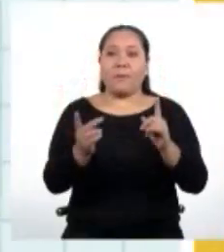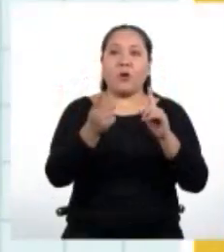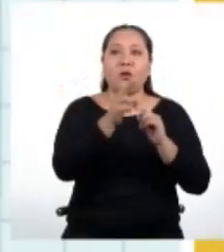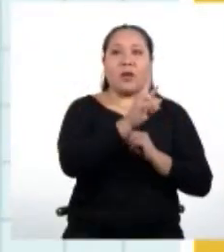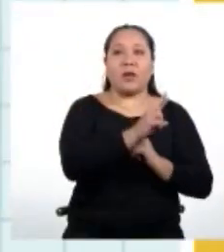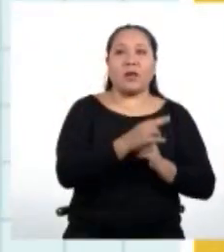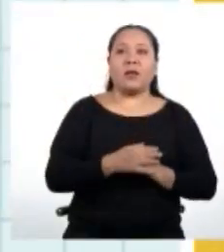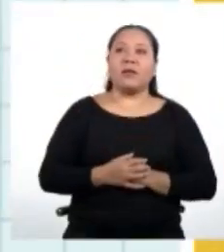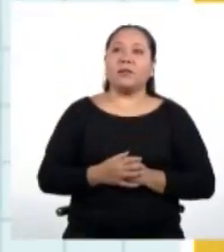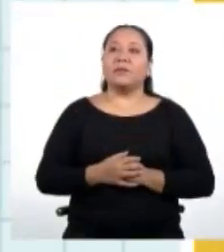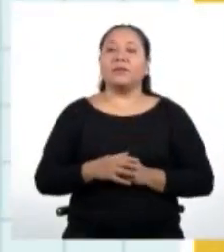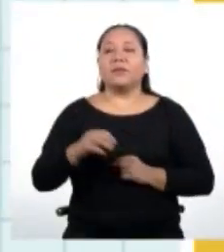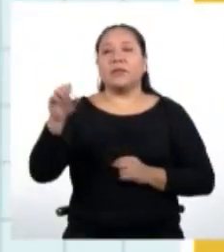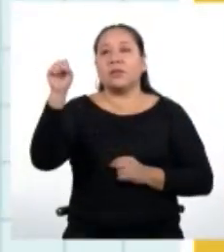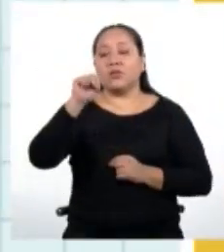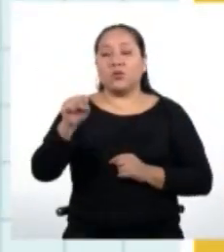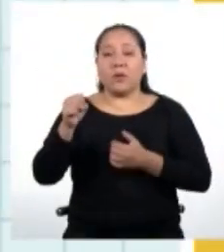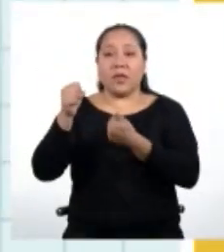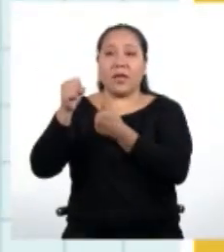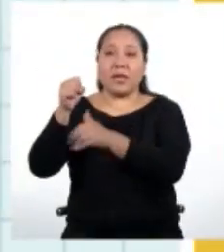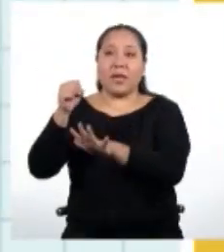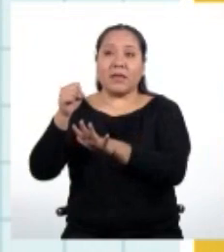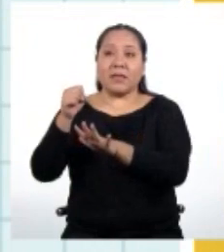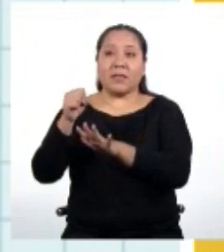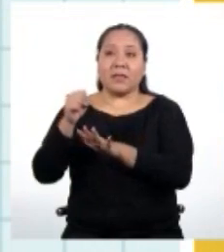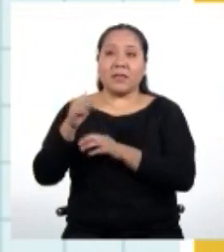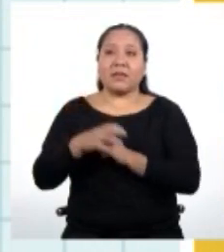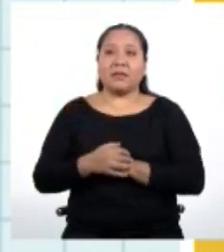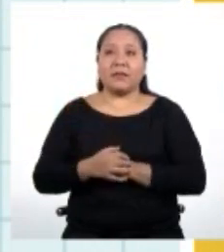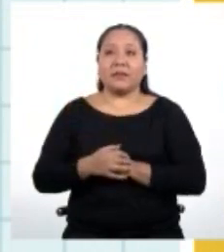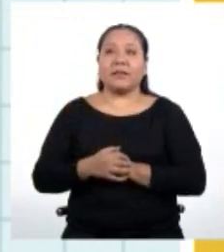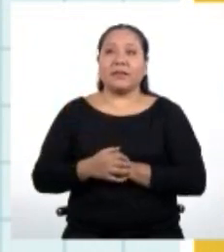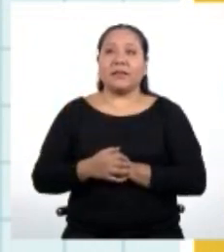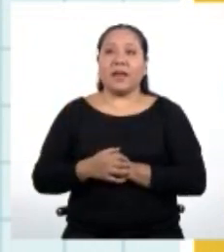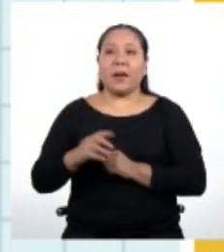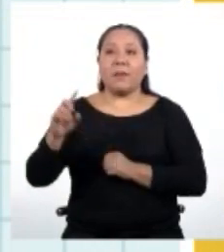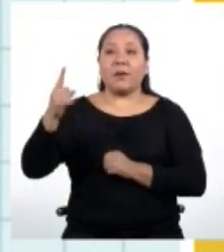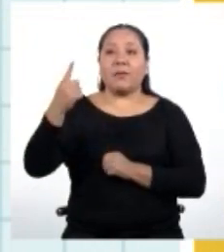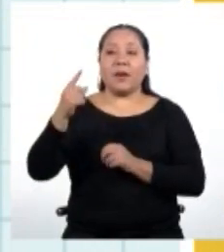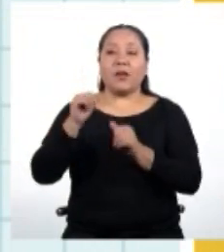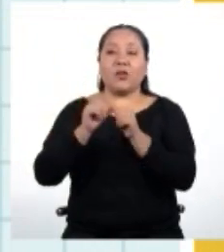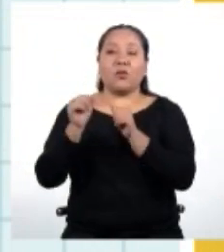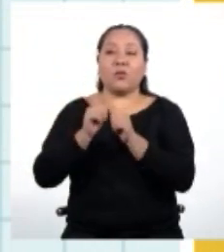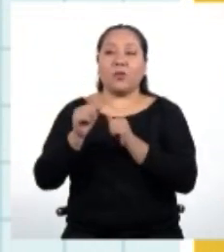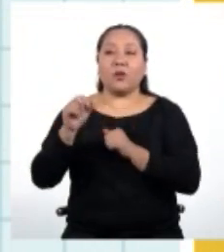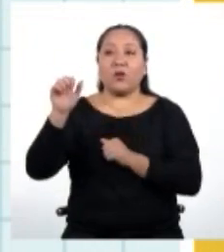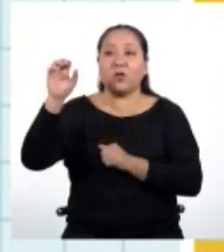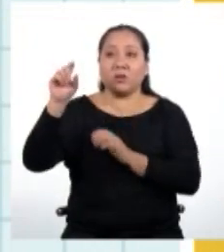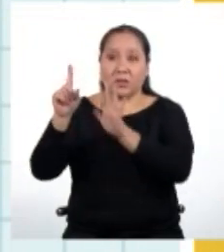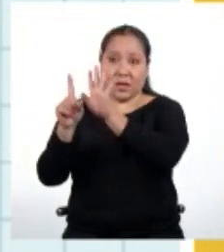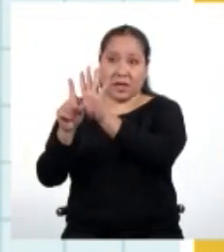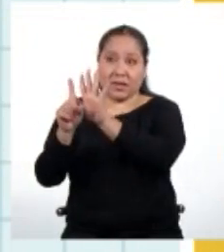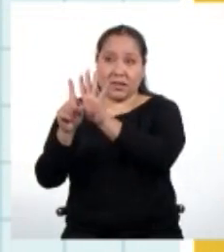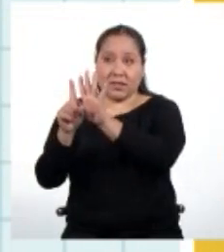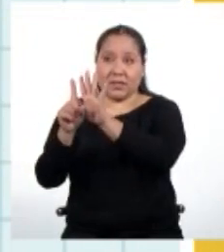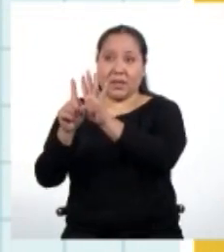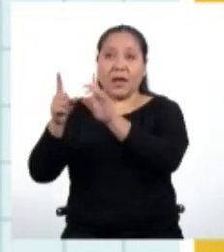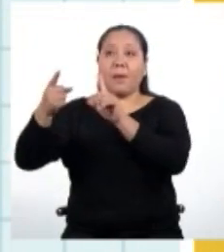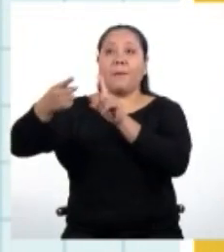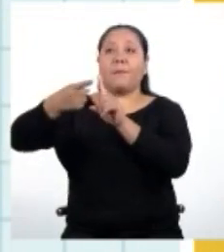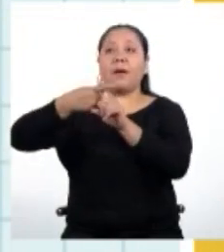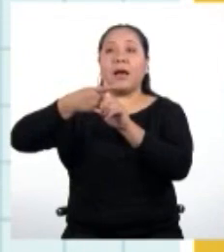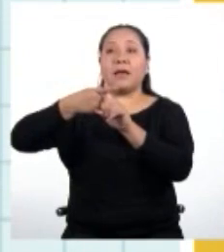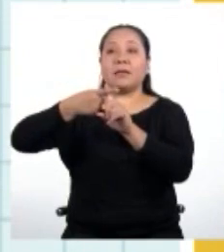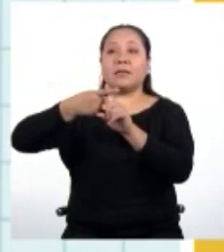La suma de los 15 primeros términos es igual a la suma del primer término, que es 6, más el último